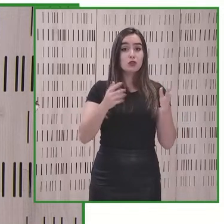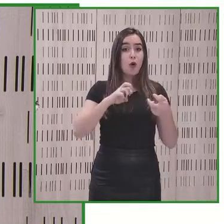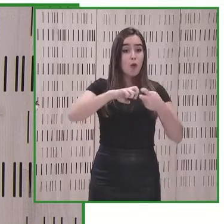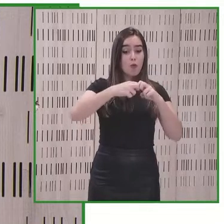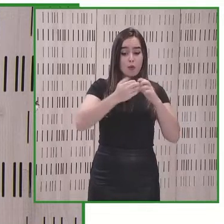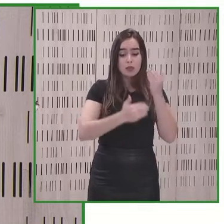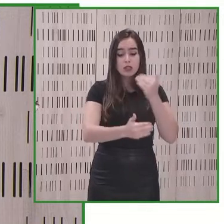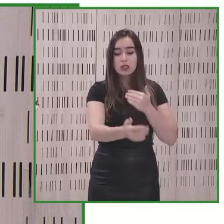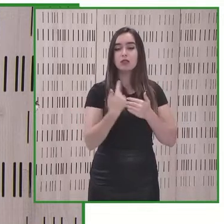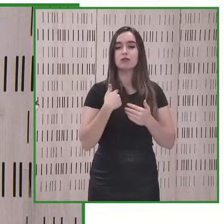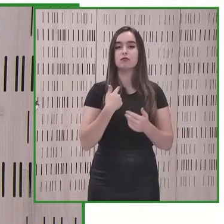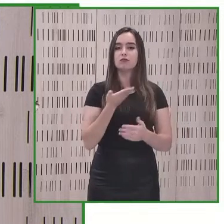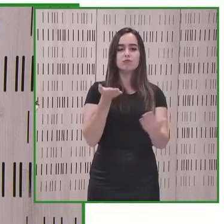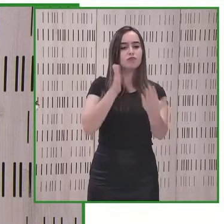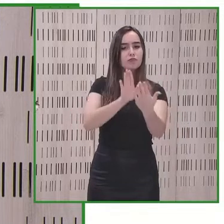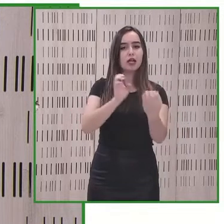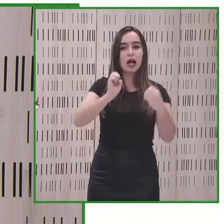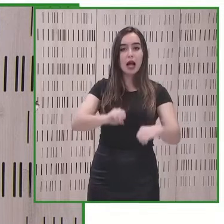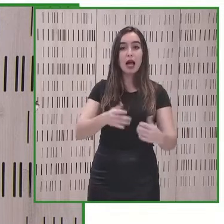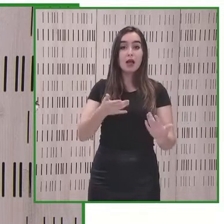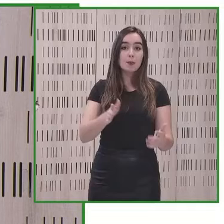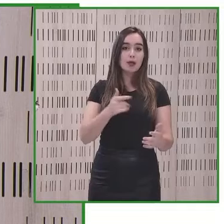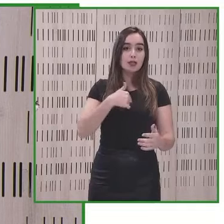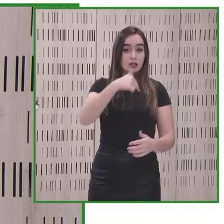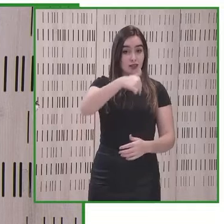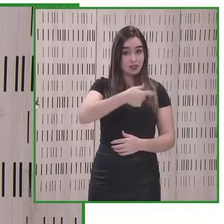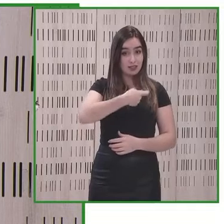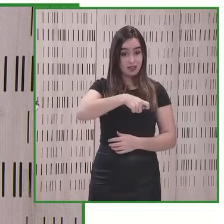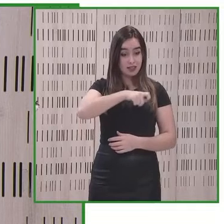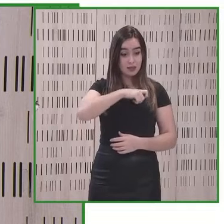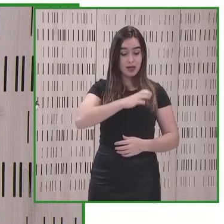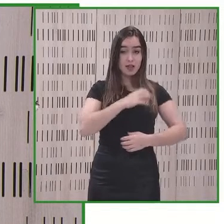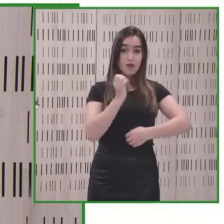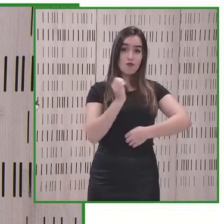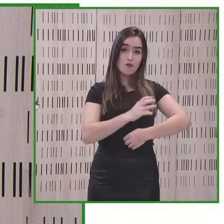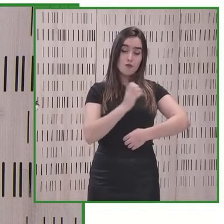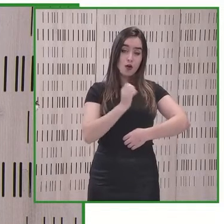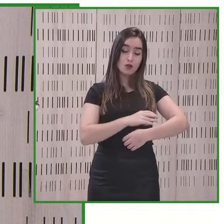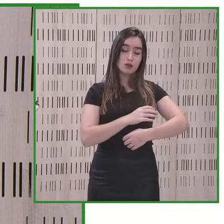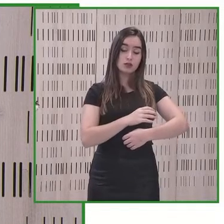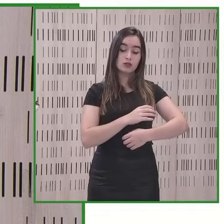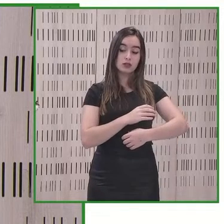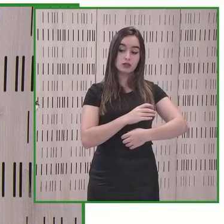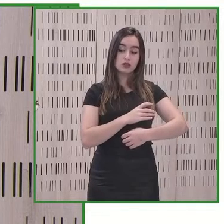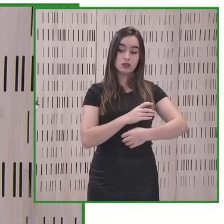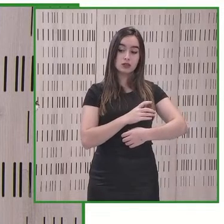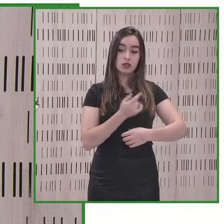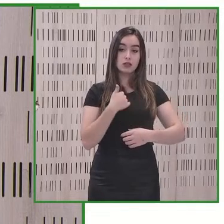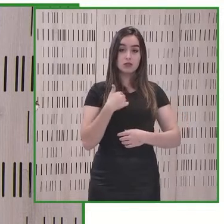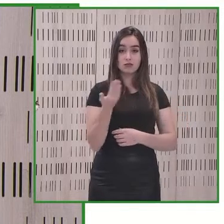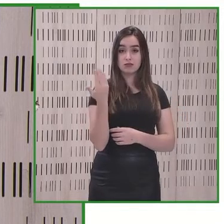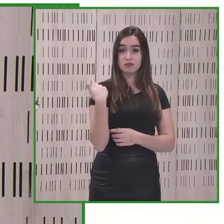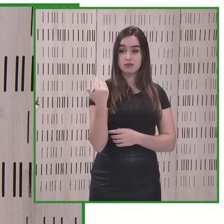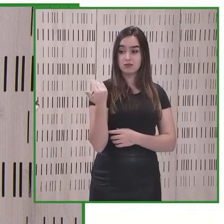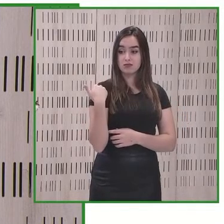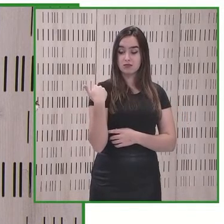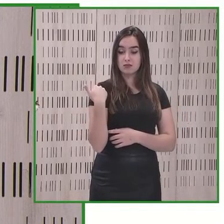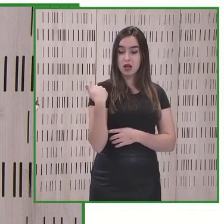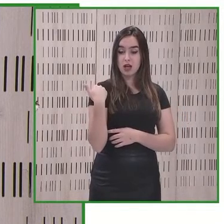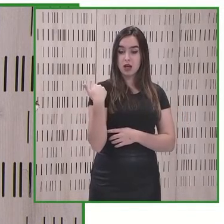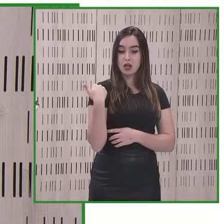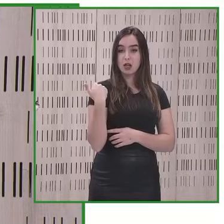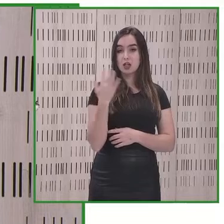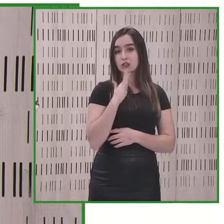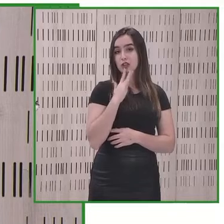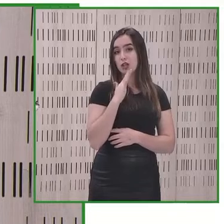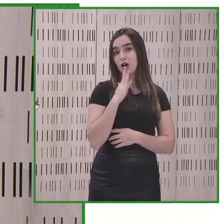atrás no el gobierno de españa ahora en los fondos de recuperación tiene un titular como el presidente del gobierno lo presentaba en la casa américa hace unos meses hablaba de recuperación